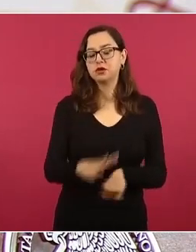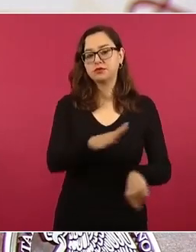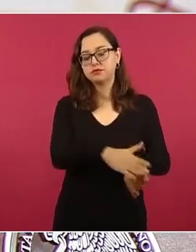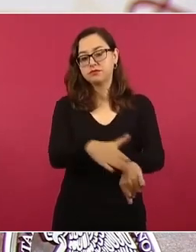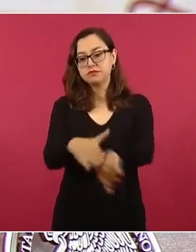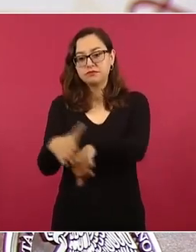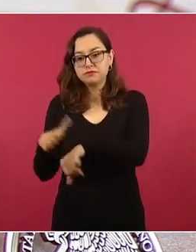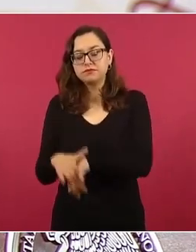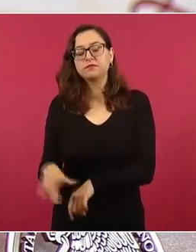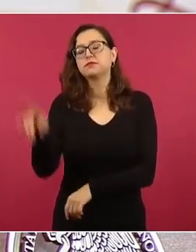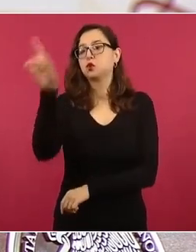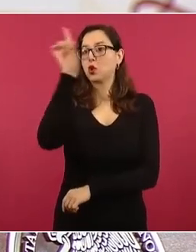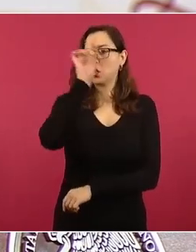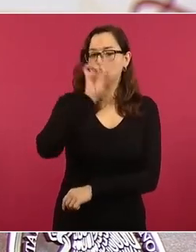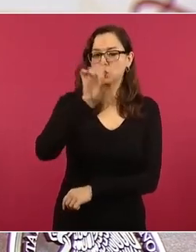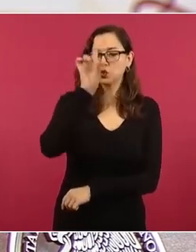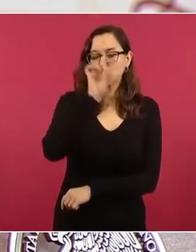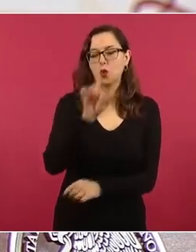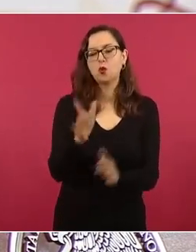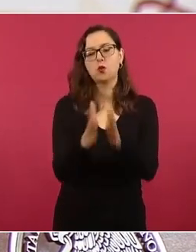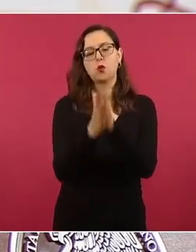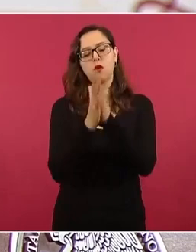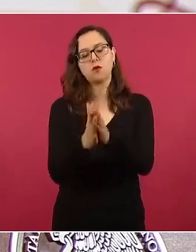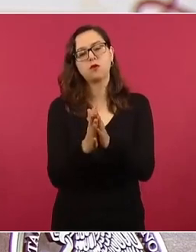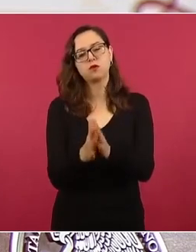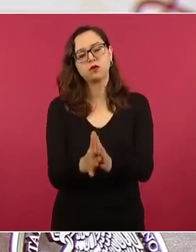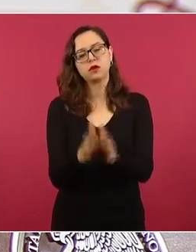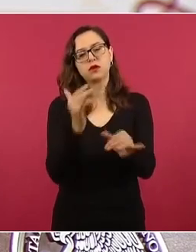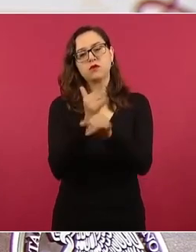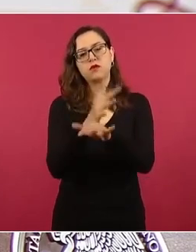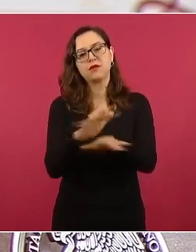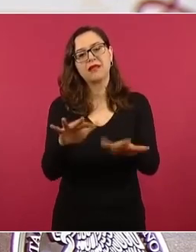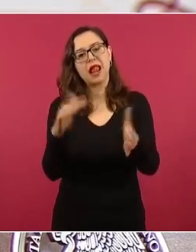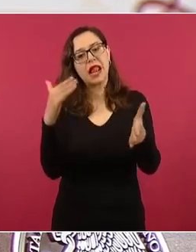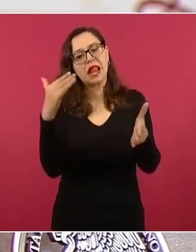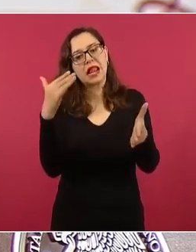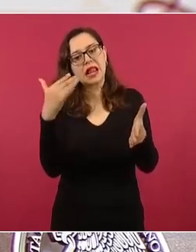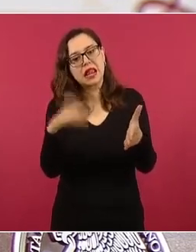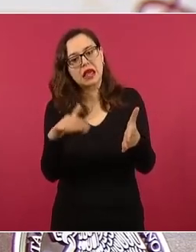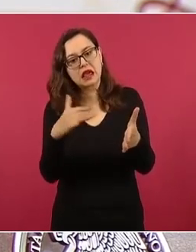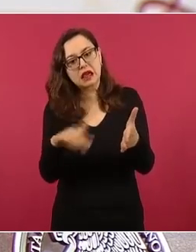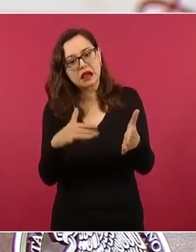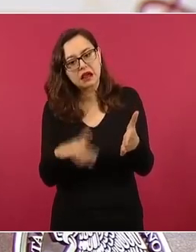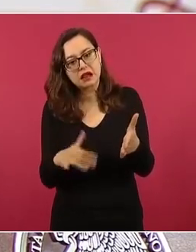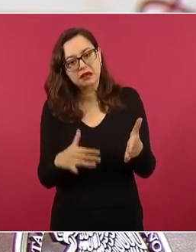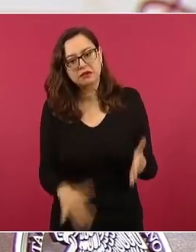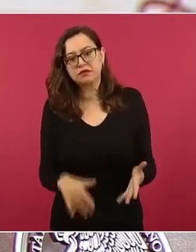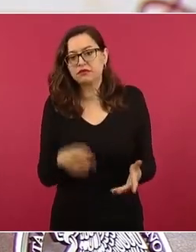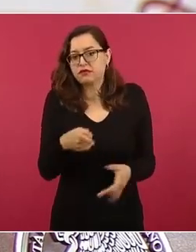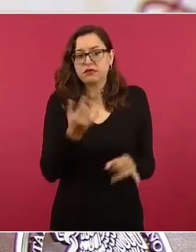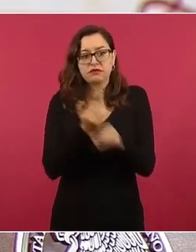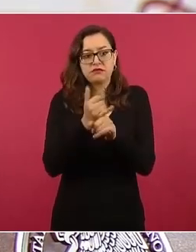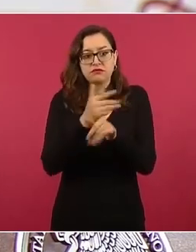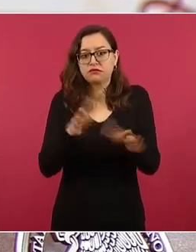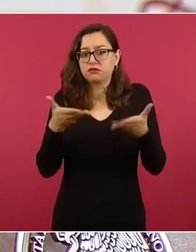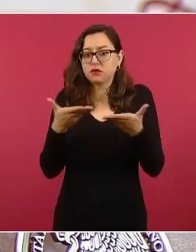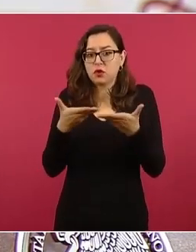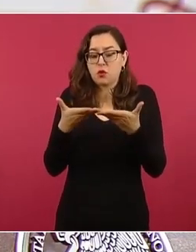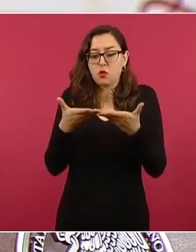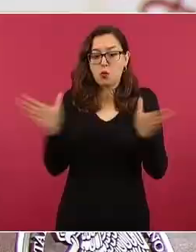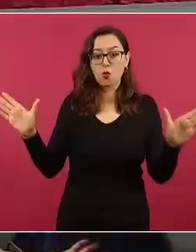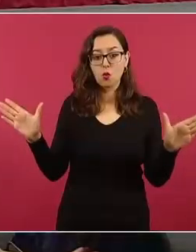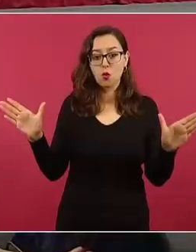pública en general, para que se lea el informe. El informe y sus anexos son públicos, se encuentran